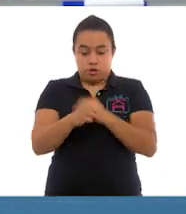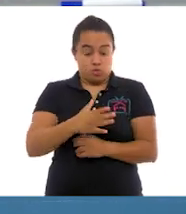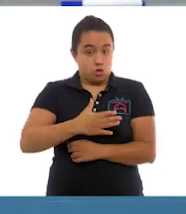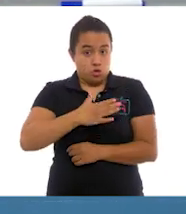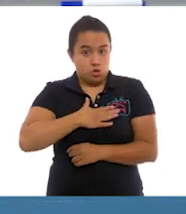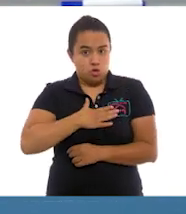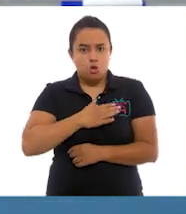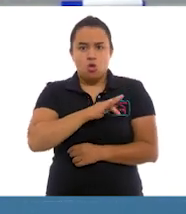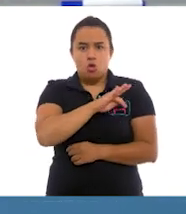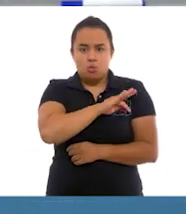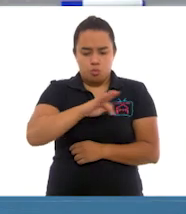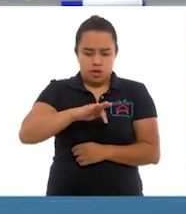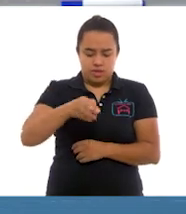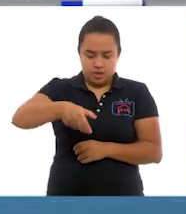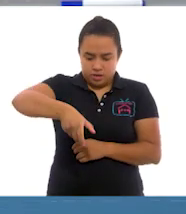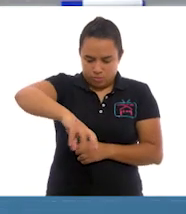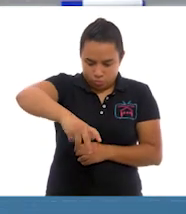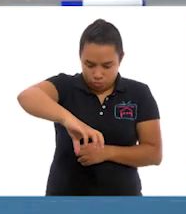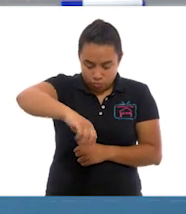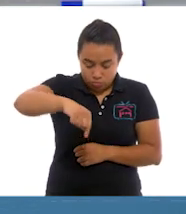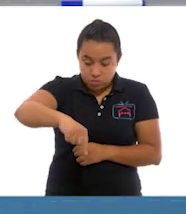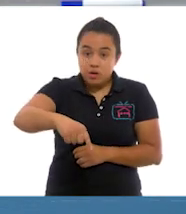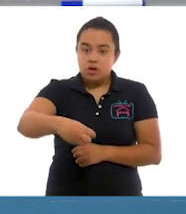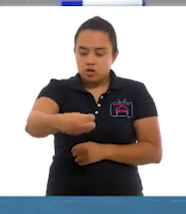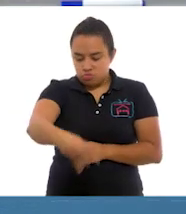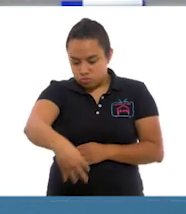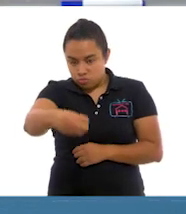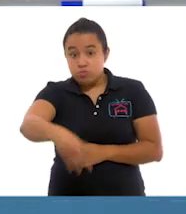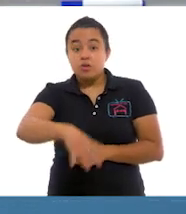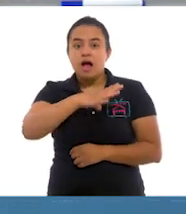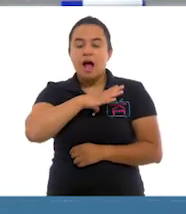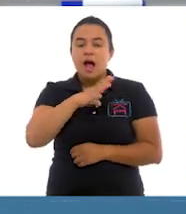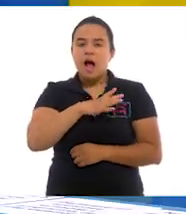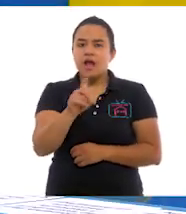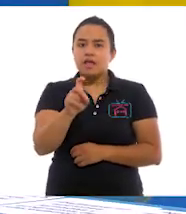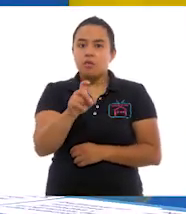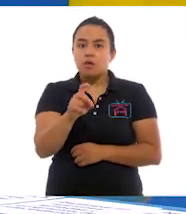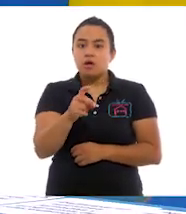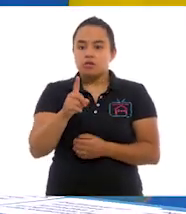pueda abrir una llave y ¡zas! salga agua.